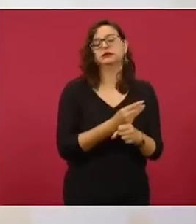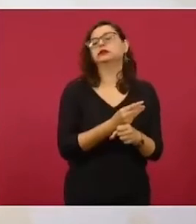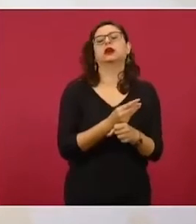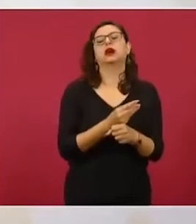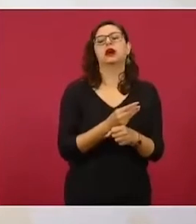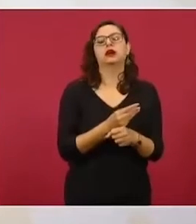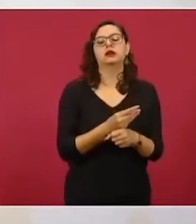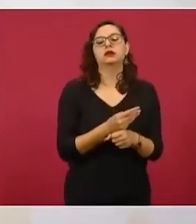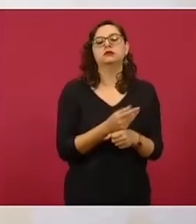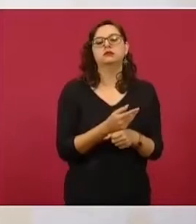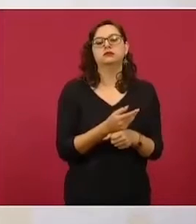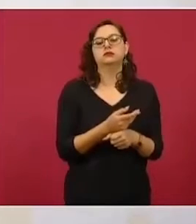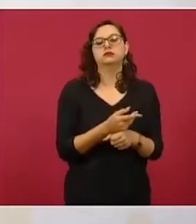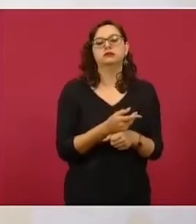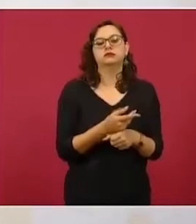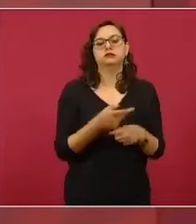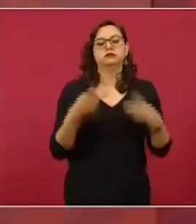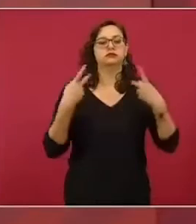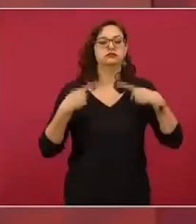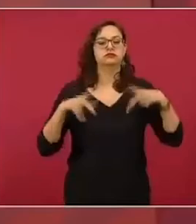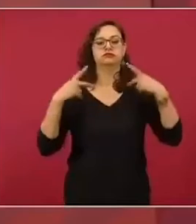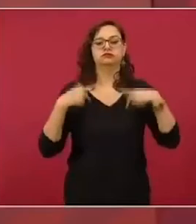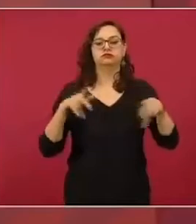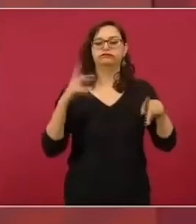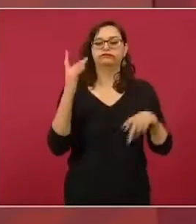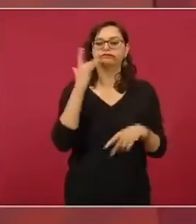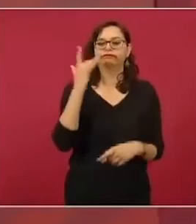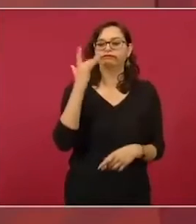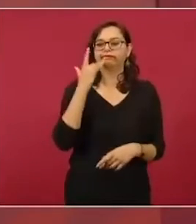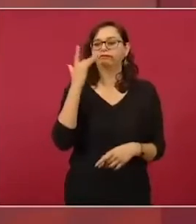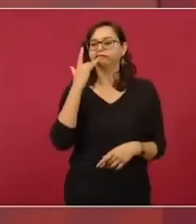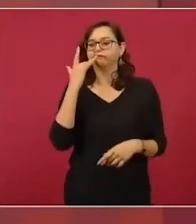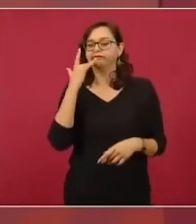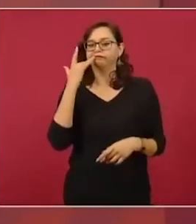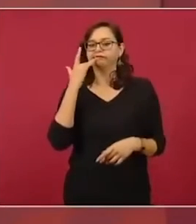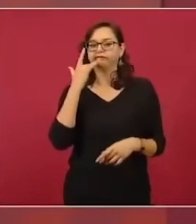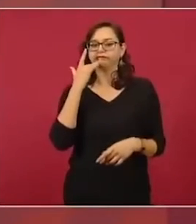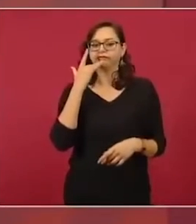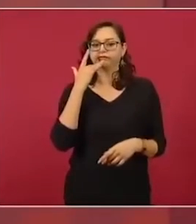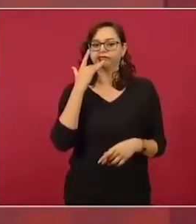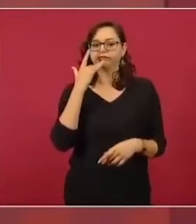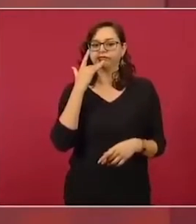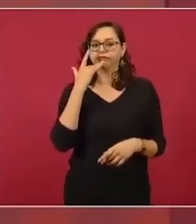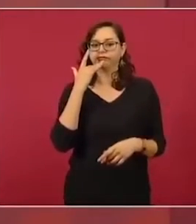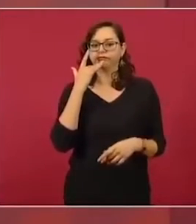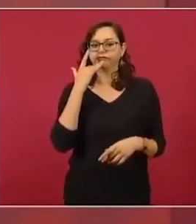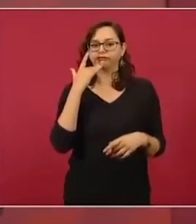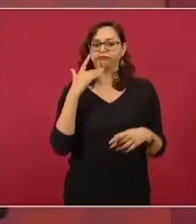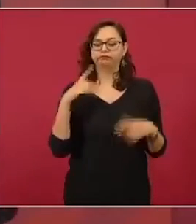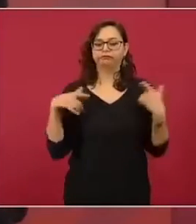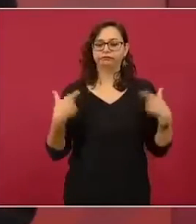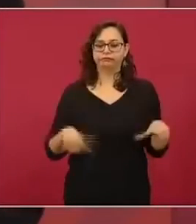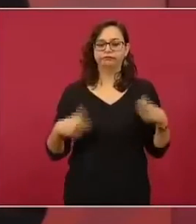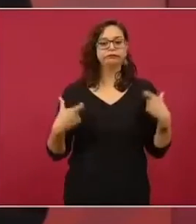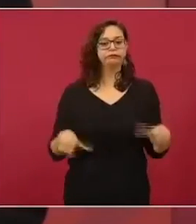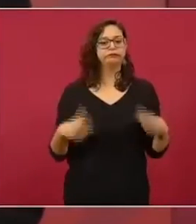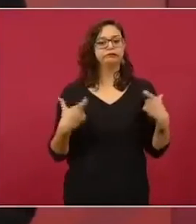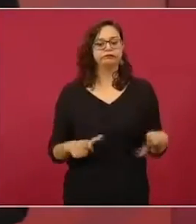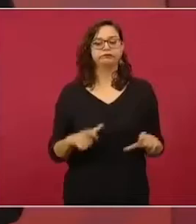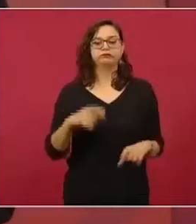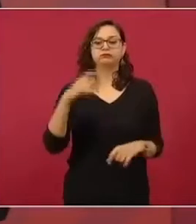personalidades, de ejecutivos, de gente muy influyente.